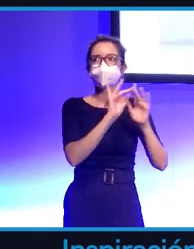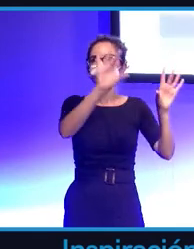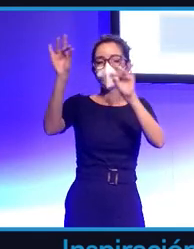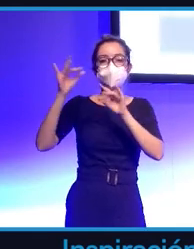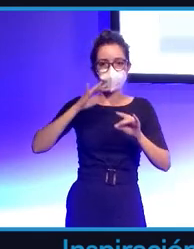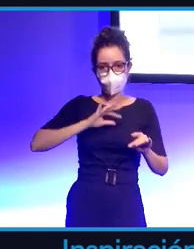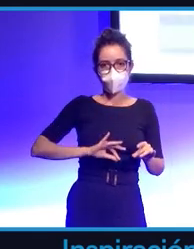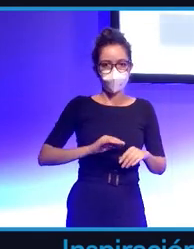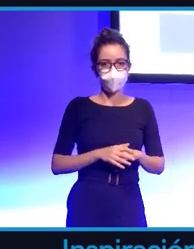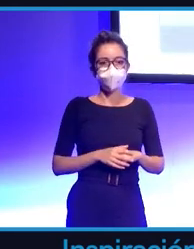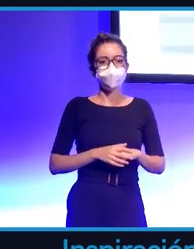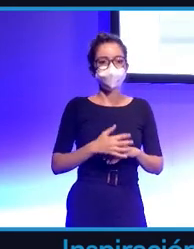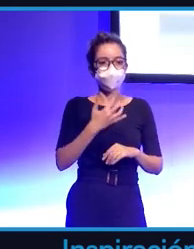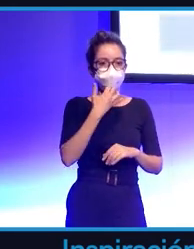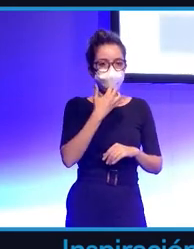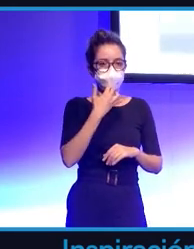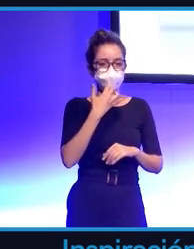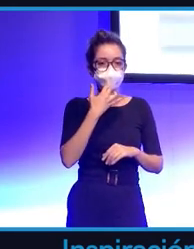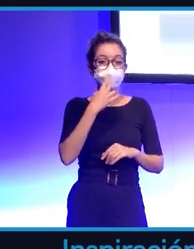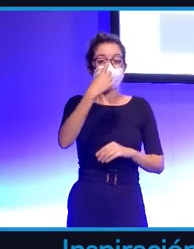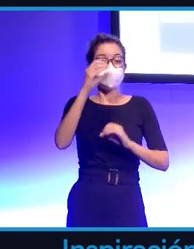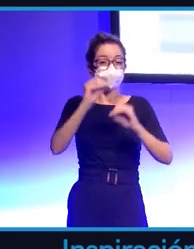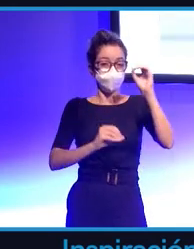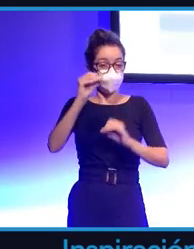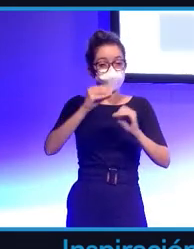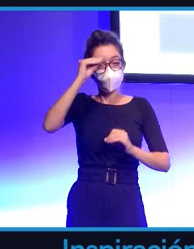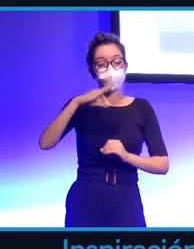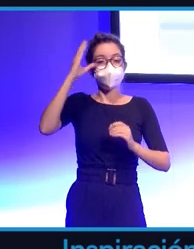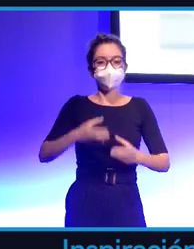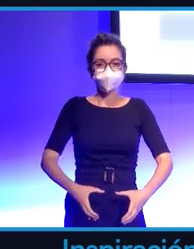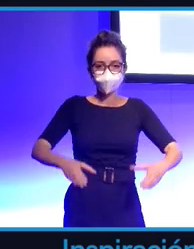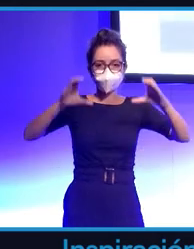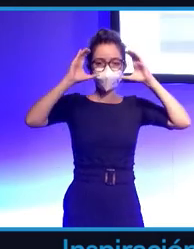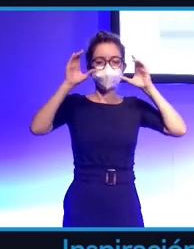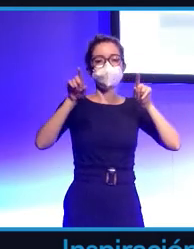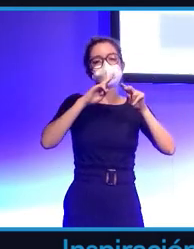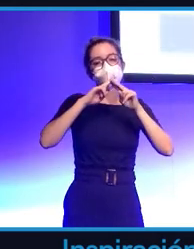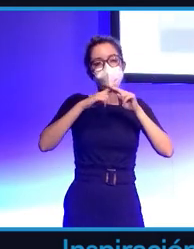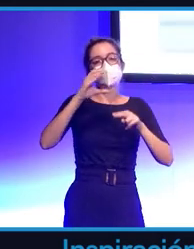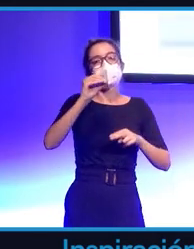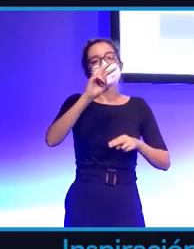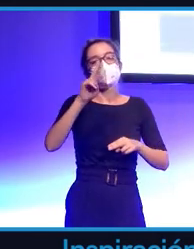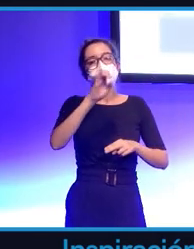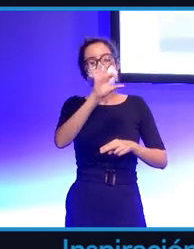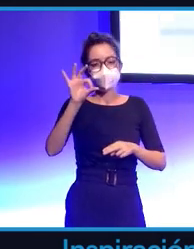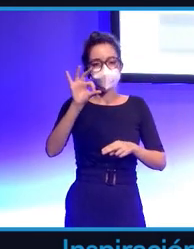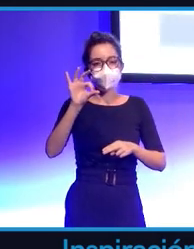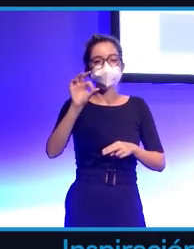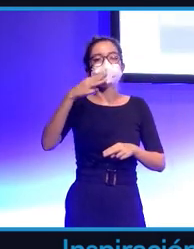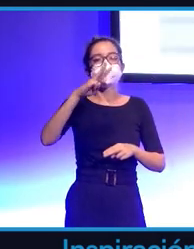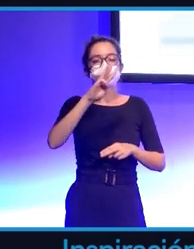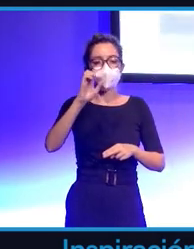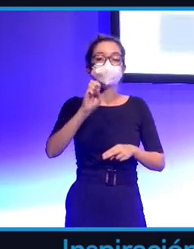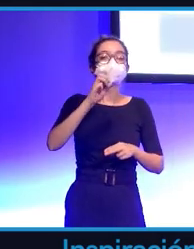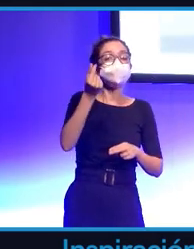tres vías de acceso. La 100% virtual, que serían gafas como Oculus Quest, que veis ahí, que cuestan ya 350 euros y tú